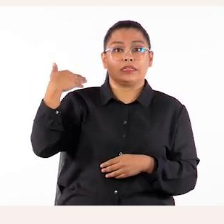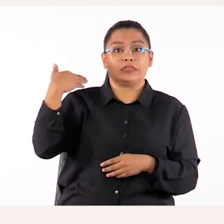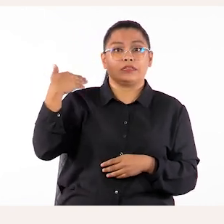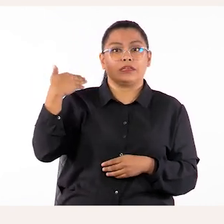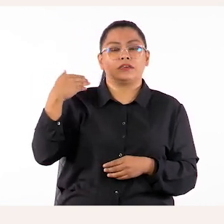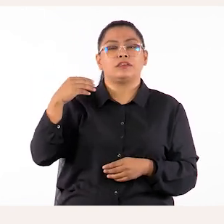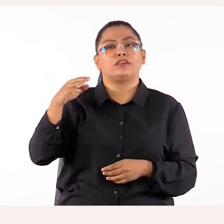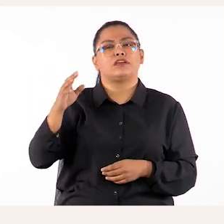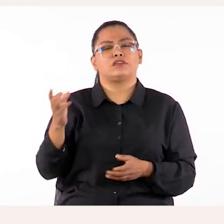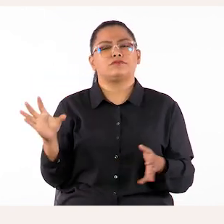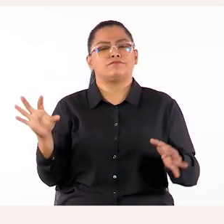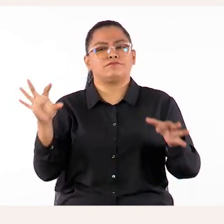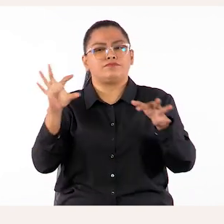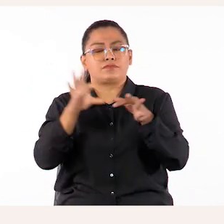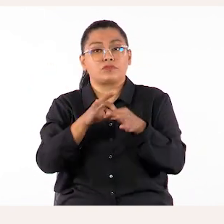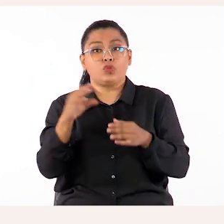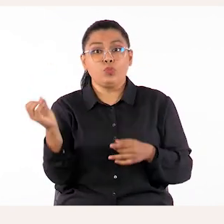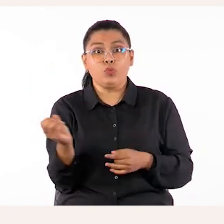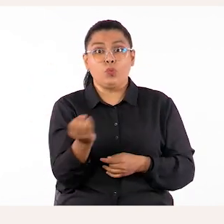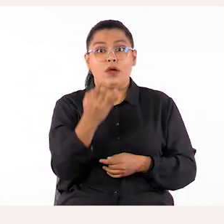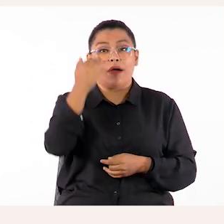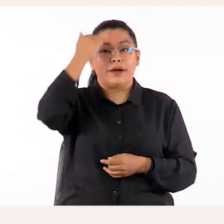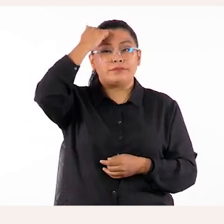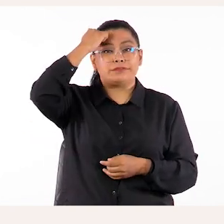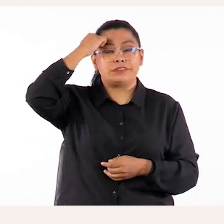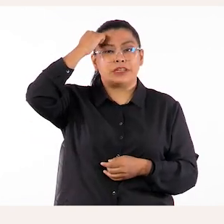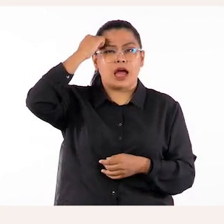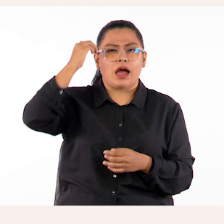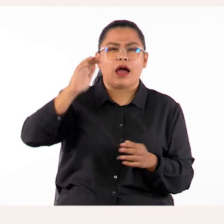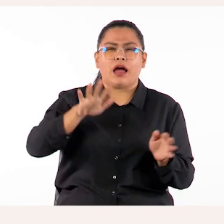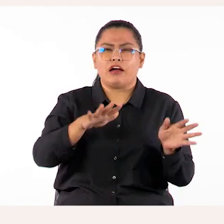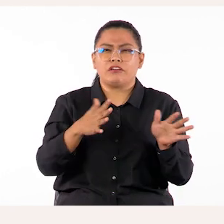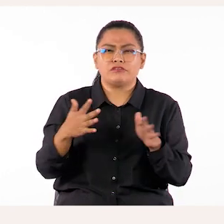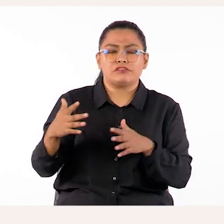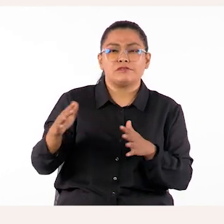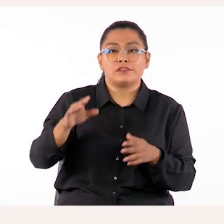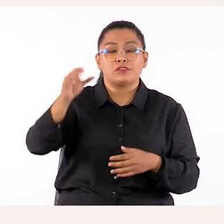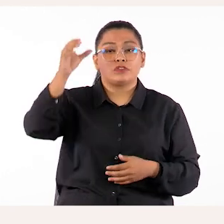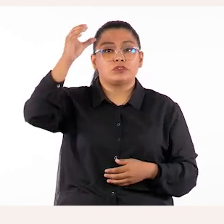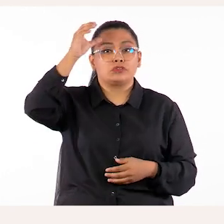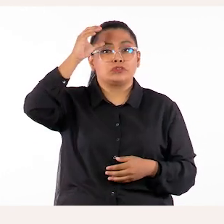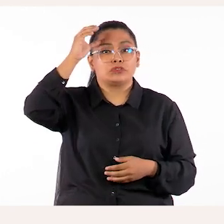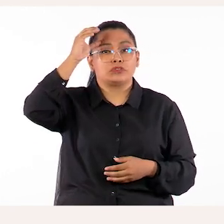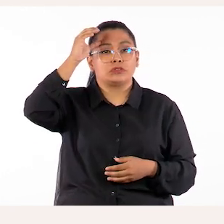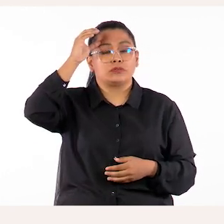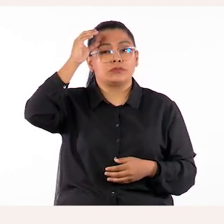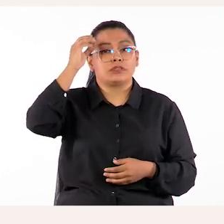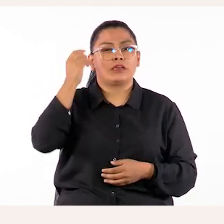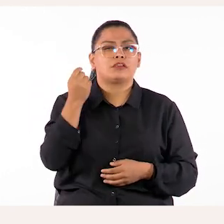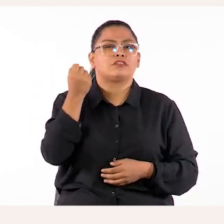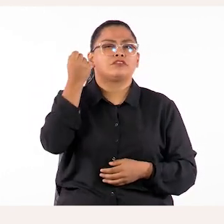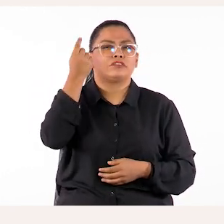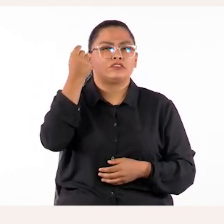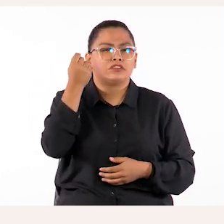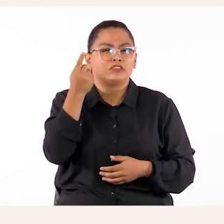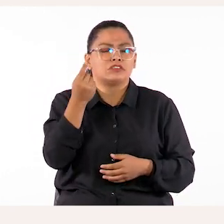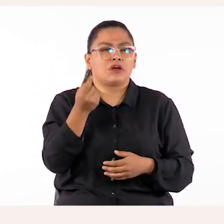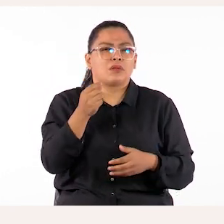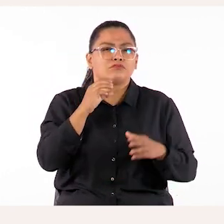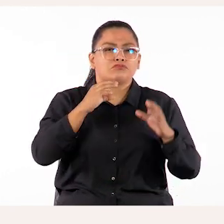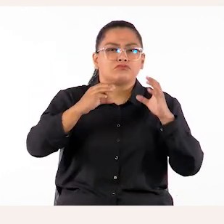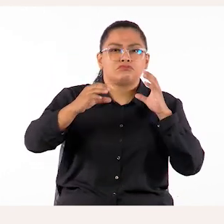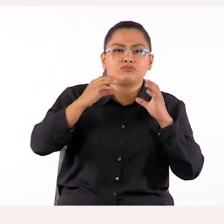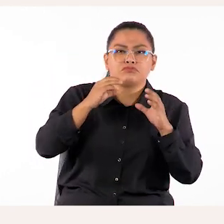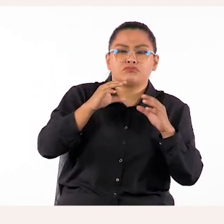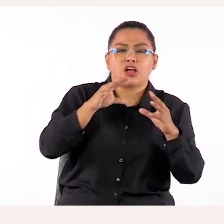para anclar el nuevo aprendizaje. Muchas veces, estos conocimientos se recobran mediante alguna conversación o